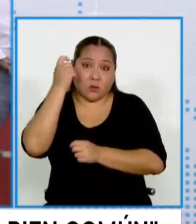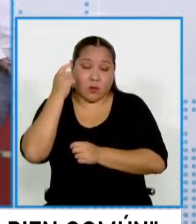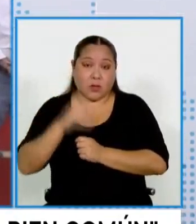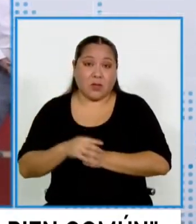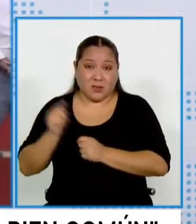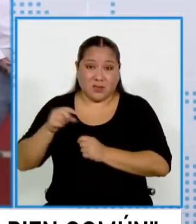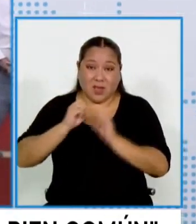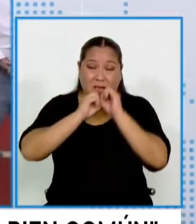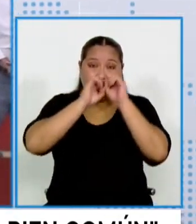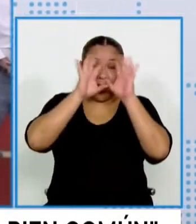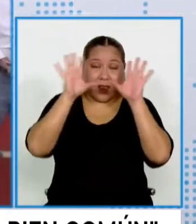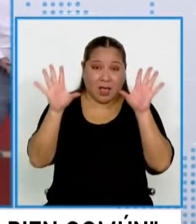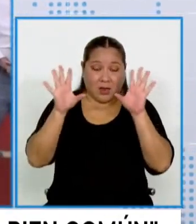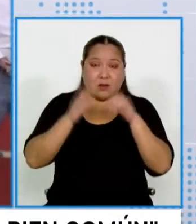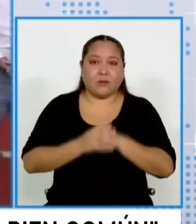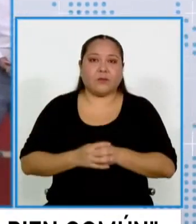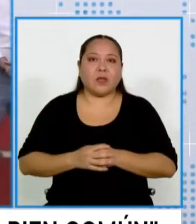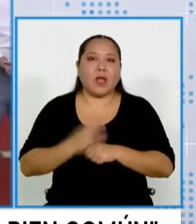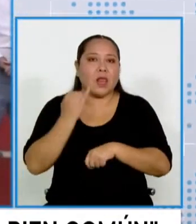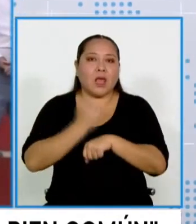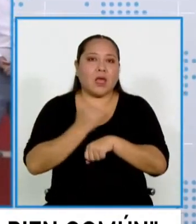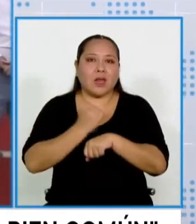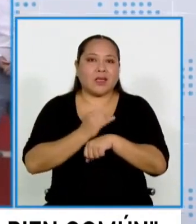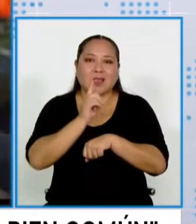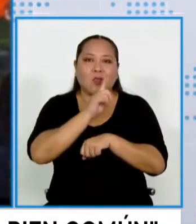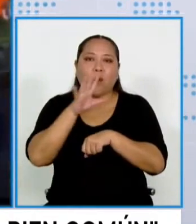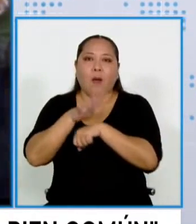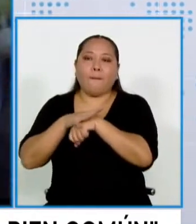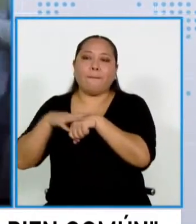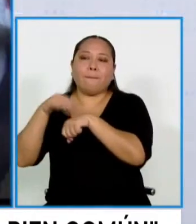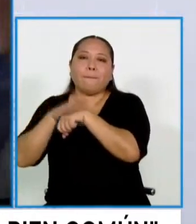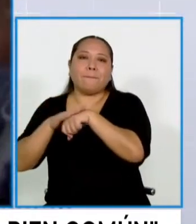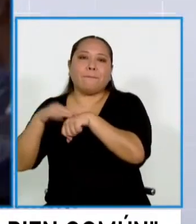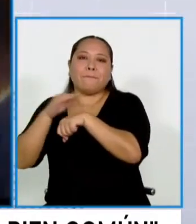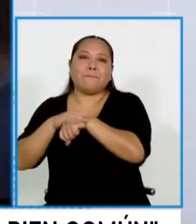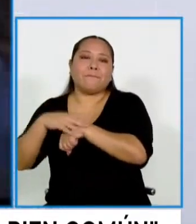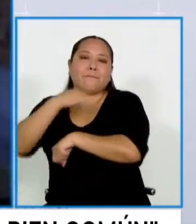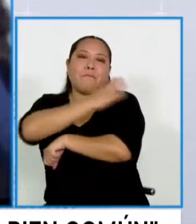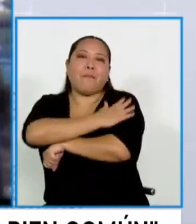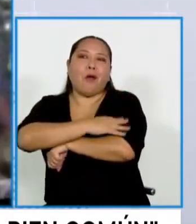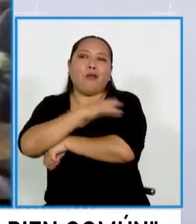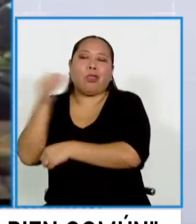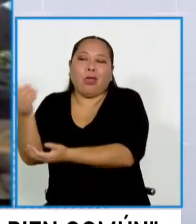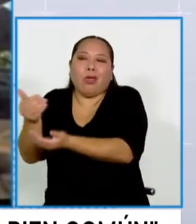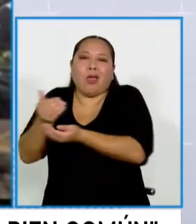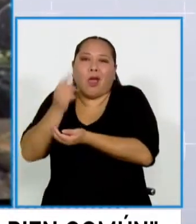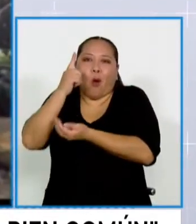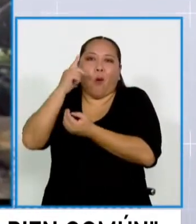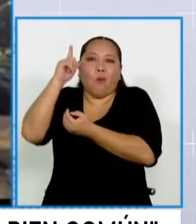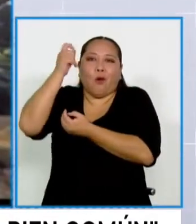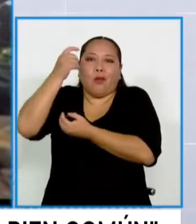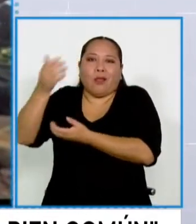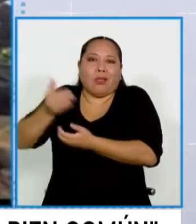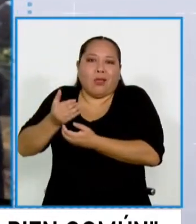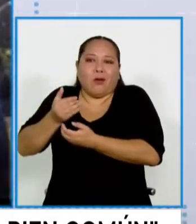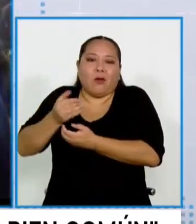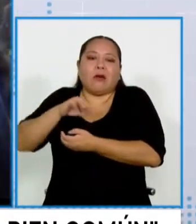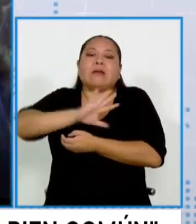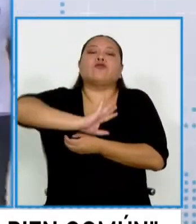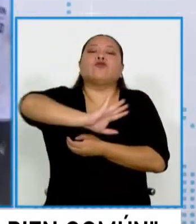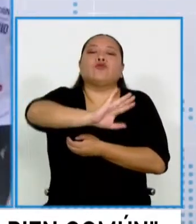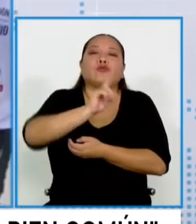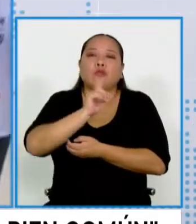la iglesia no puede ahogar por un candidato o un partido político sobre los demás, porque nuestra